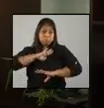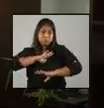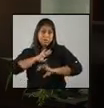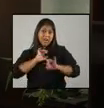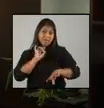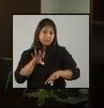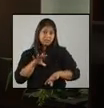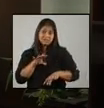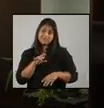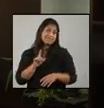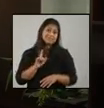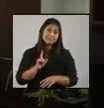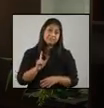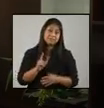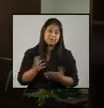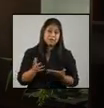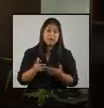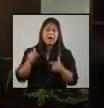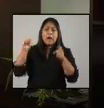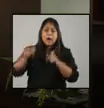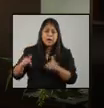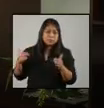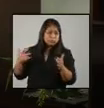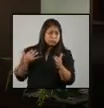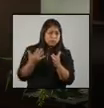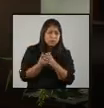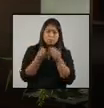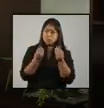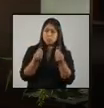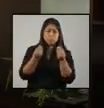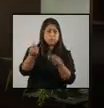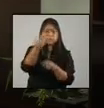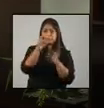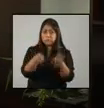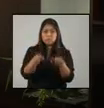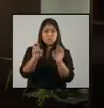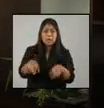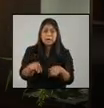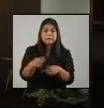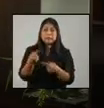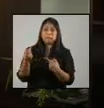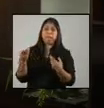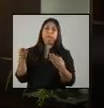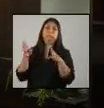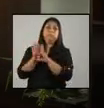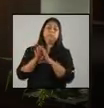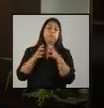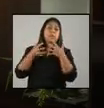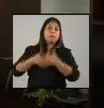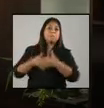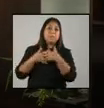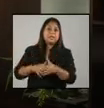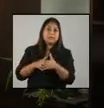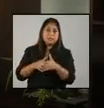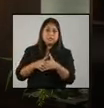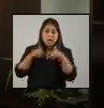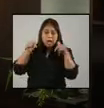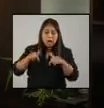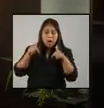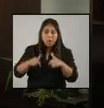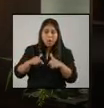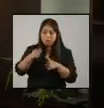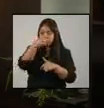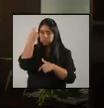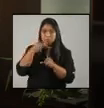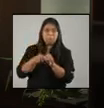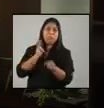Al día de hoy, miles de trabajadores que se vieron afectados por el cierre parcial de las empresas en las que trabajan, han recibido